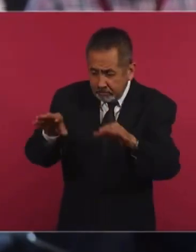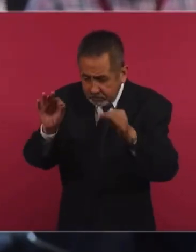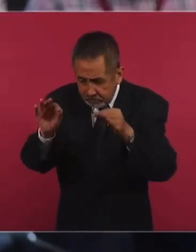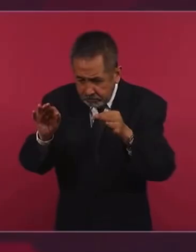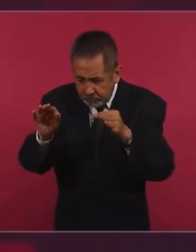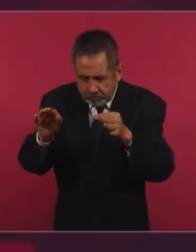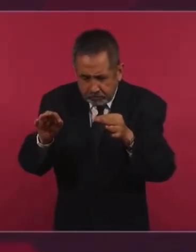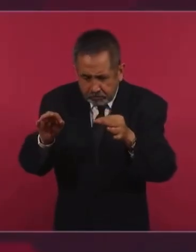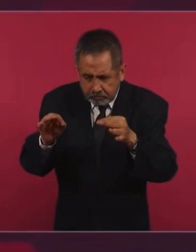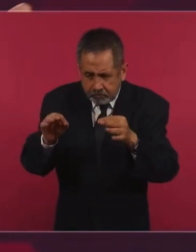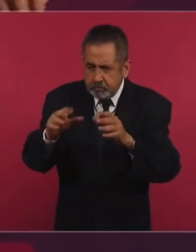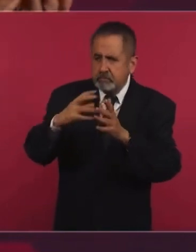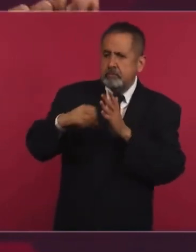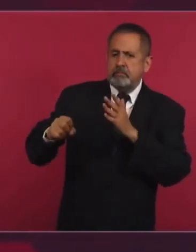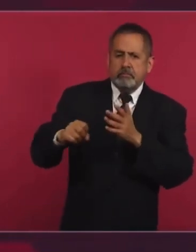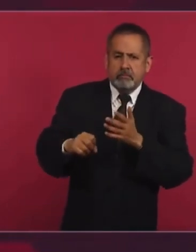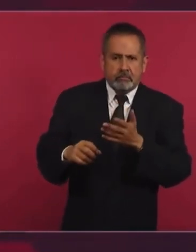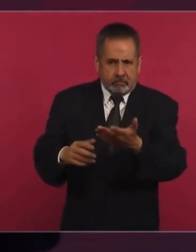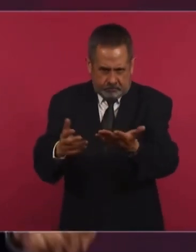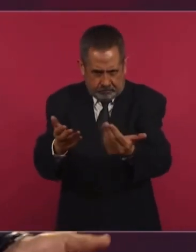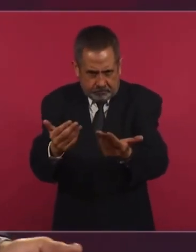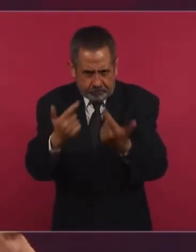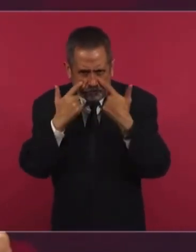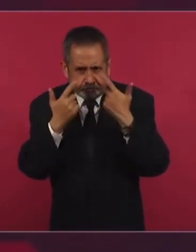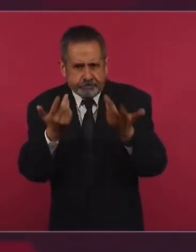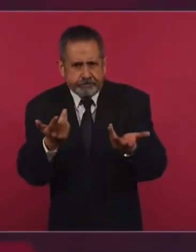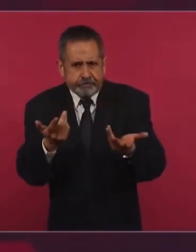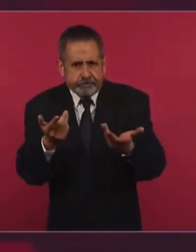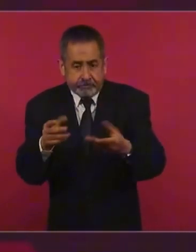encontraron, pues a ver que las den a conocer.